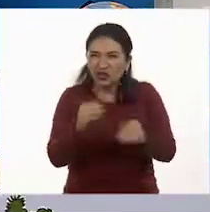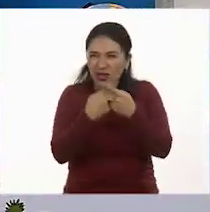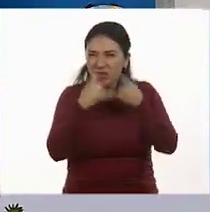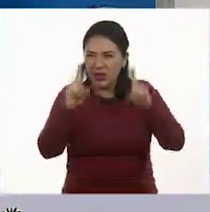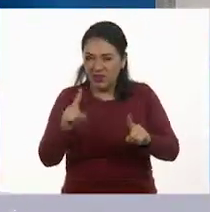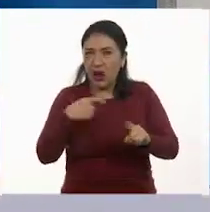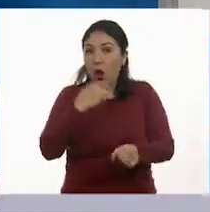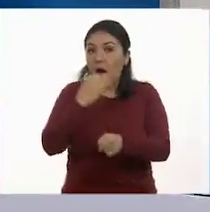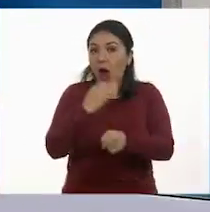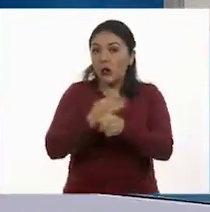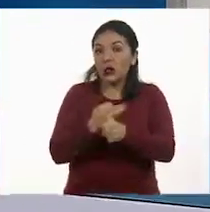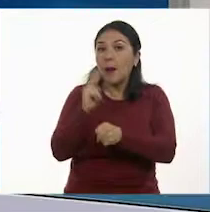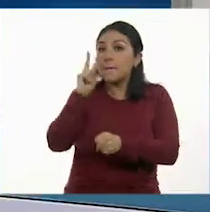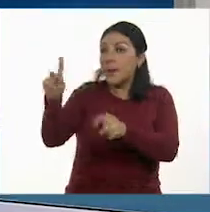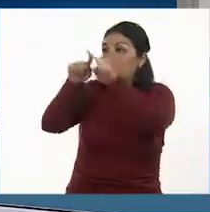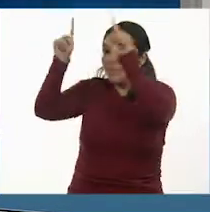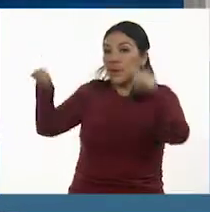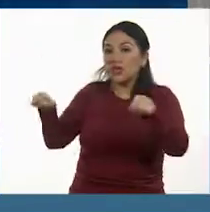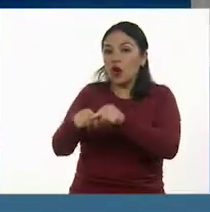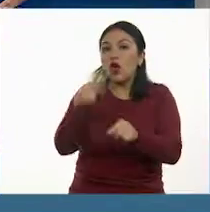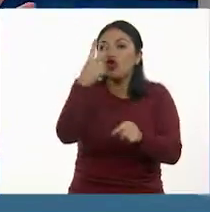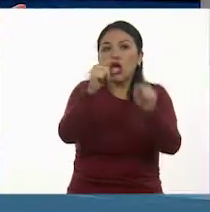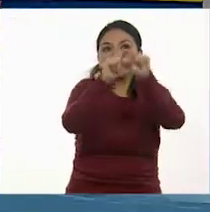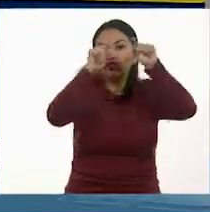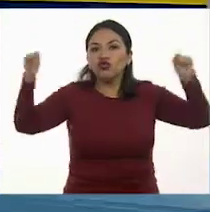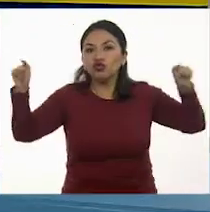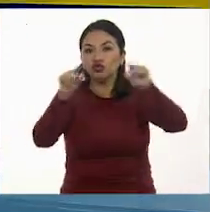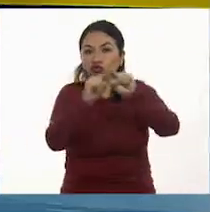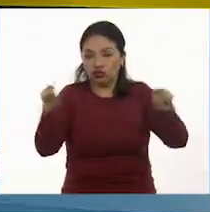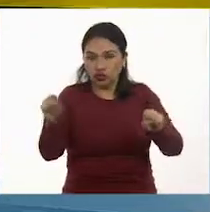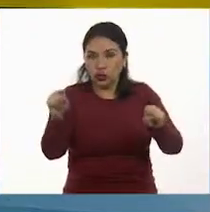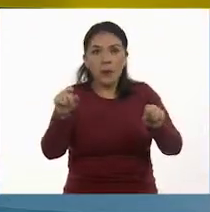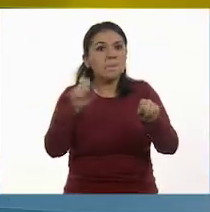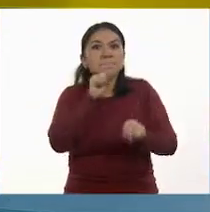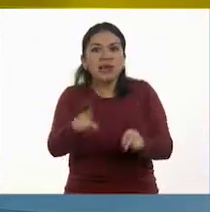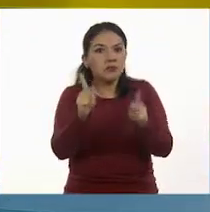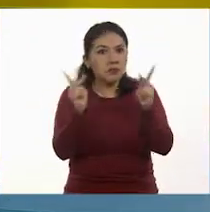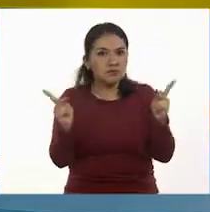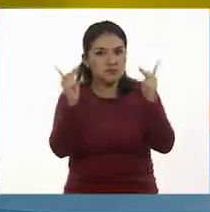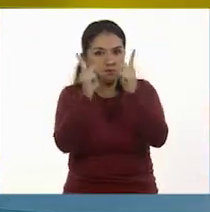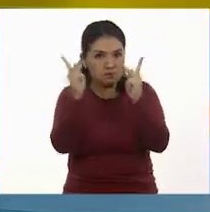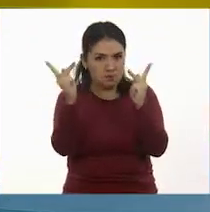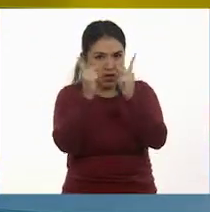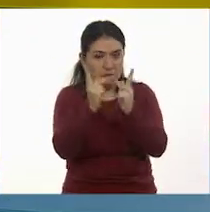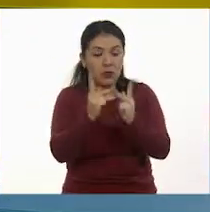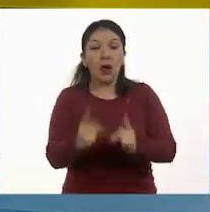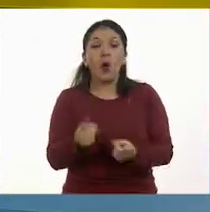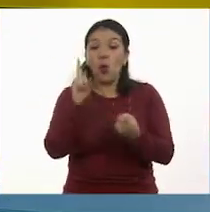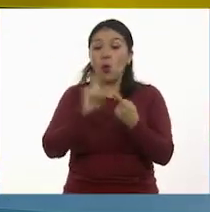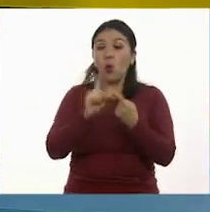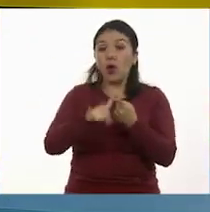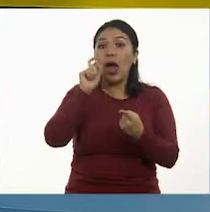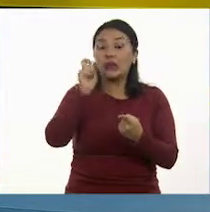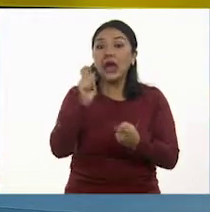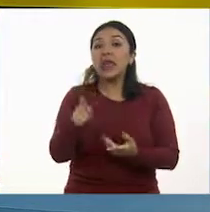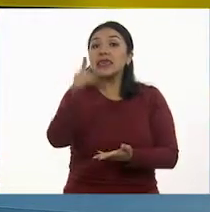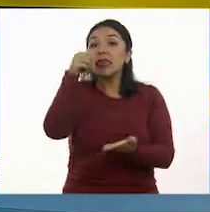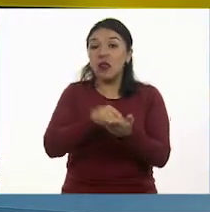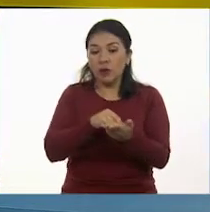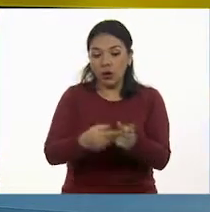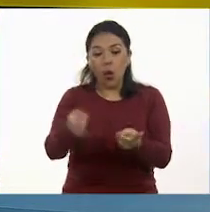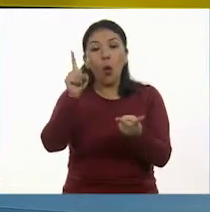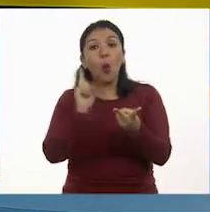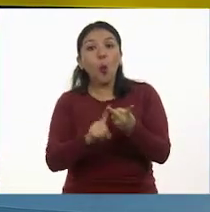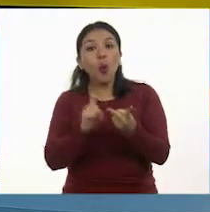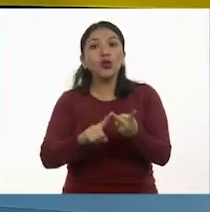trazamos en el pizarrón dos rectas paralelas con la misma extensión? Una que represente el recorrido en sus kilómetros y la